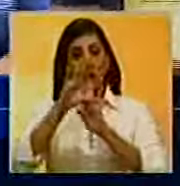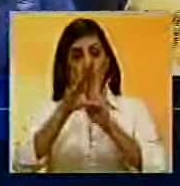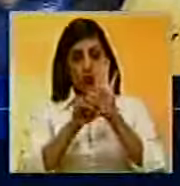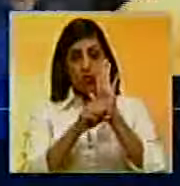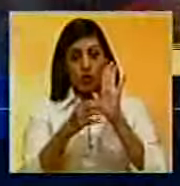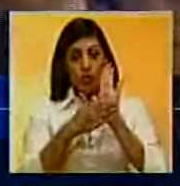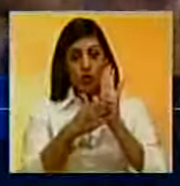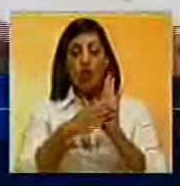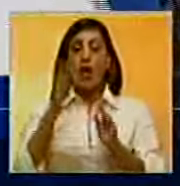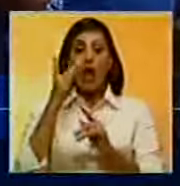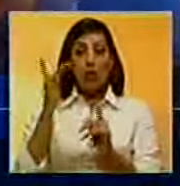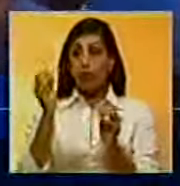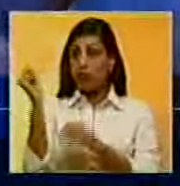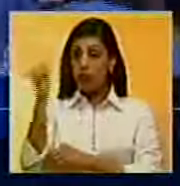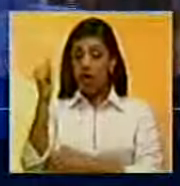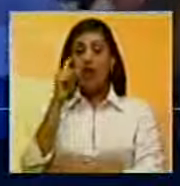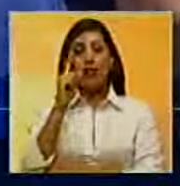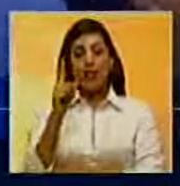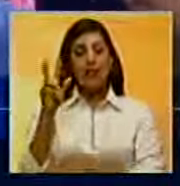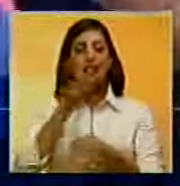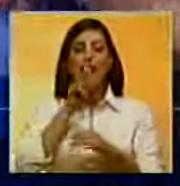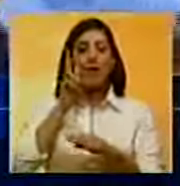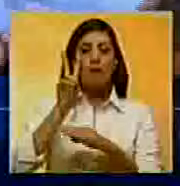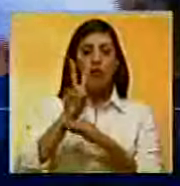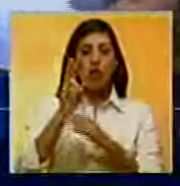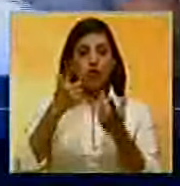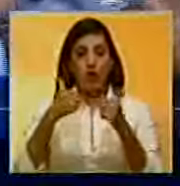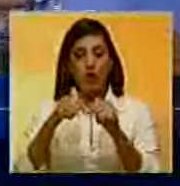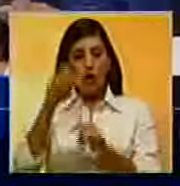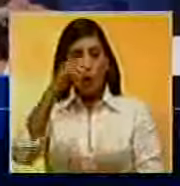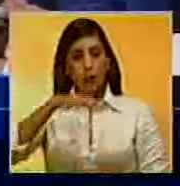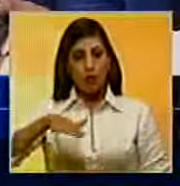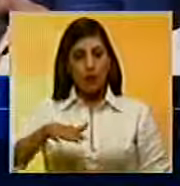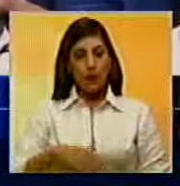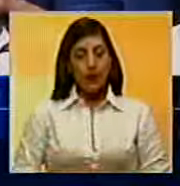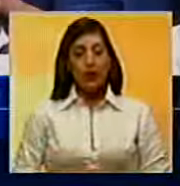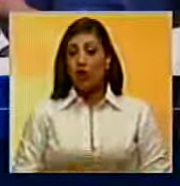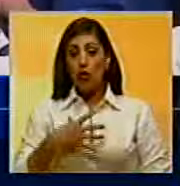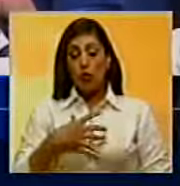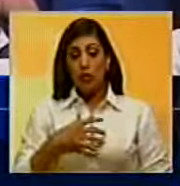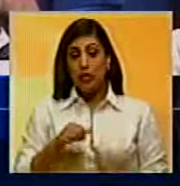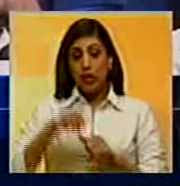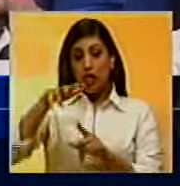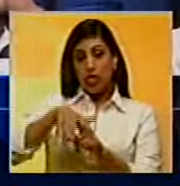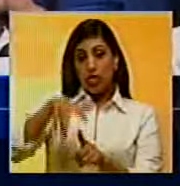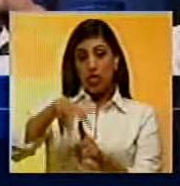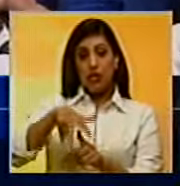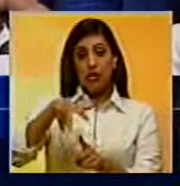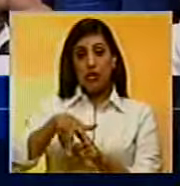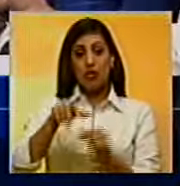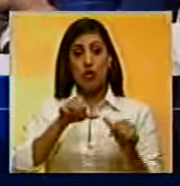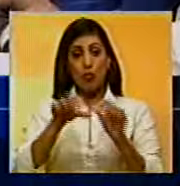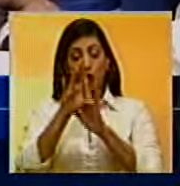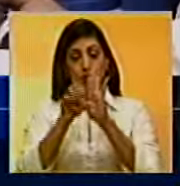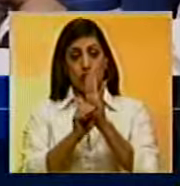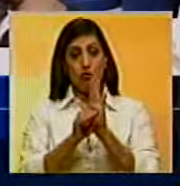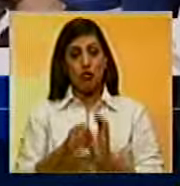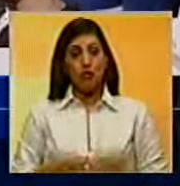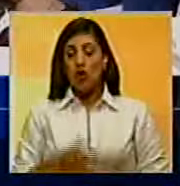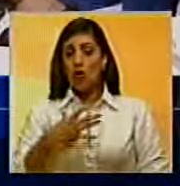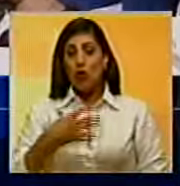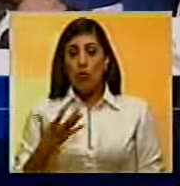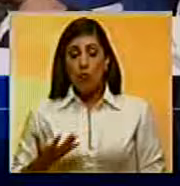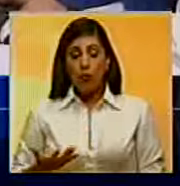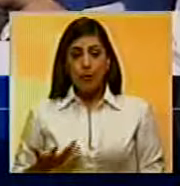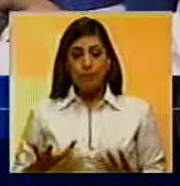Constitución. De lo contrario, se estaría violando la autonomía de los poderes. No podemos seguir pisoteando la Constitución, no